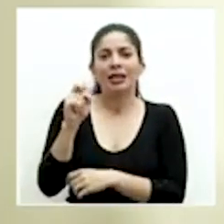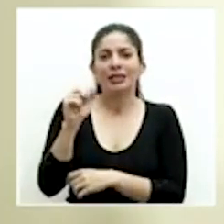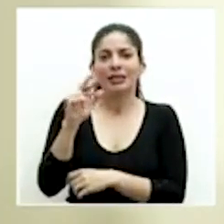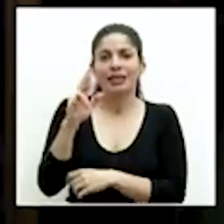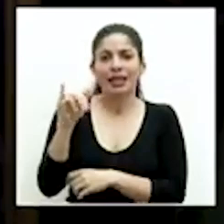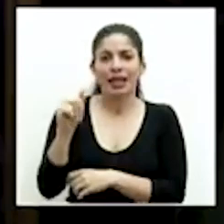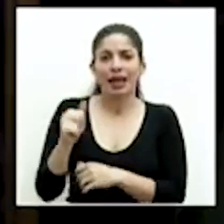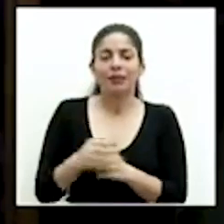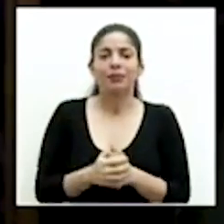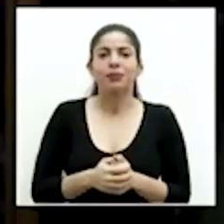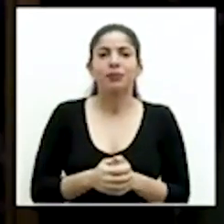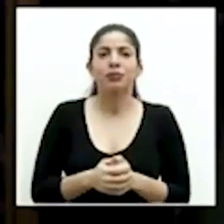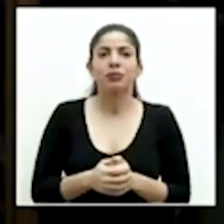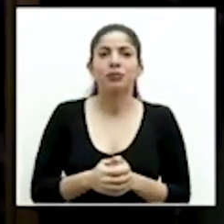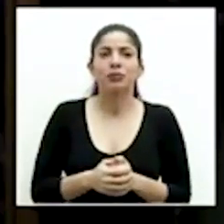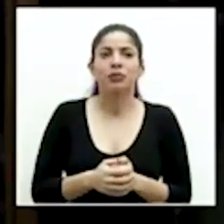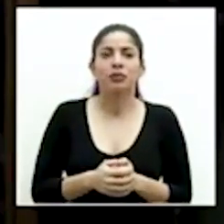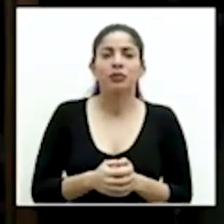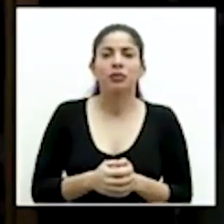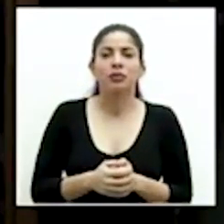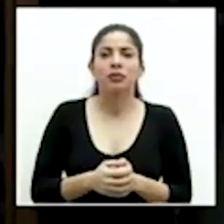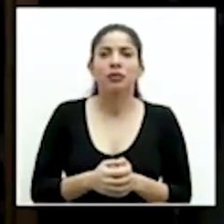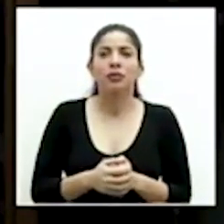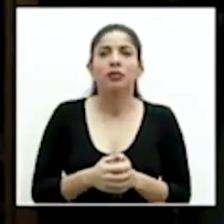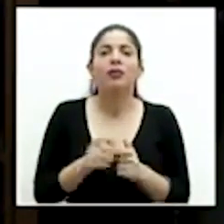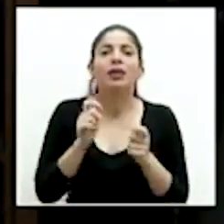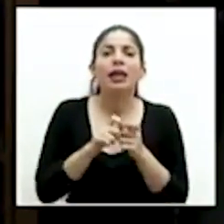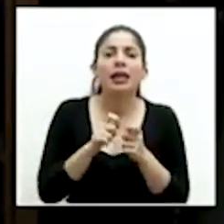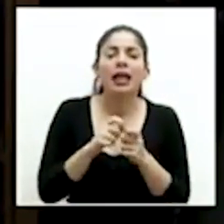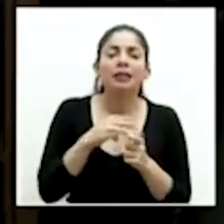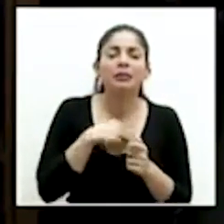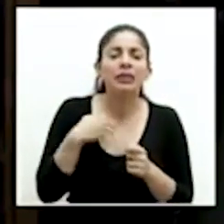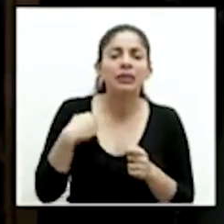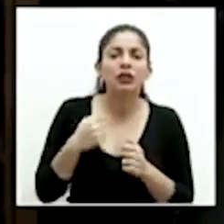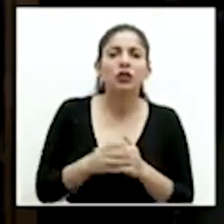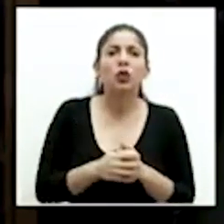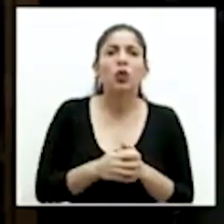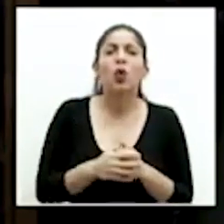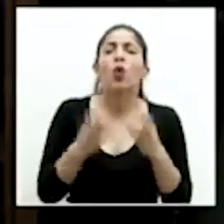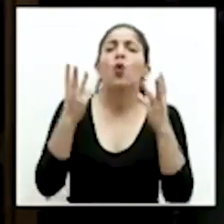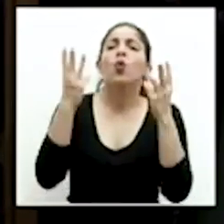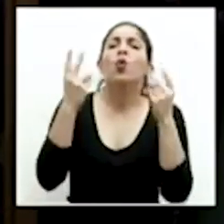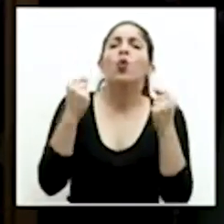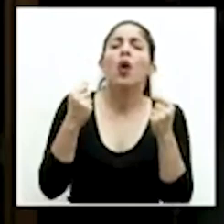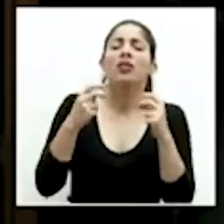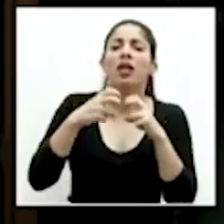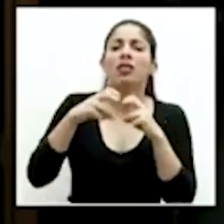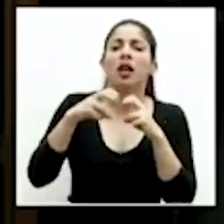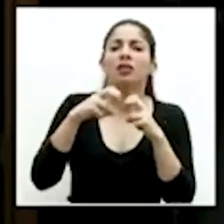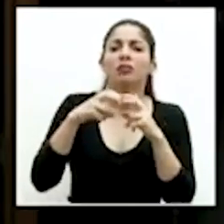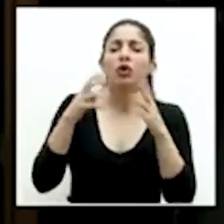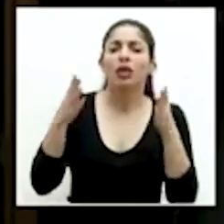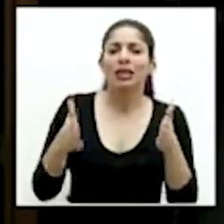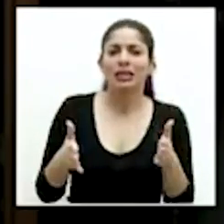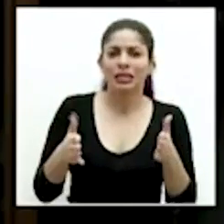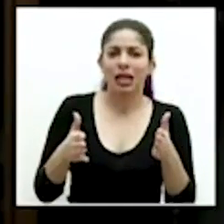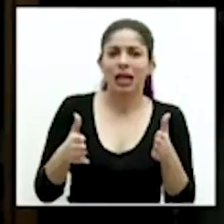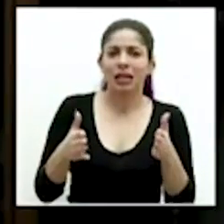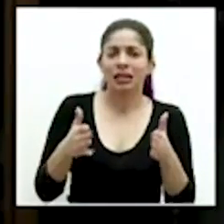un detalle adicional señor Ministro si señor de cuánta cantidad de transportistas